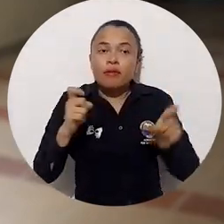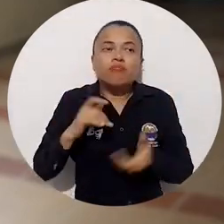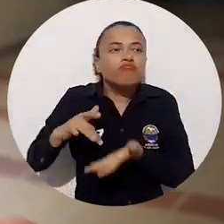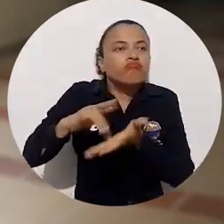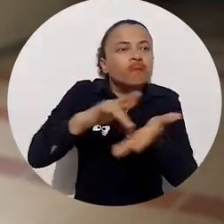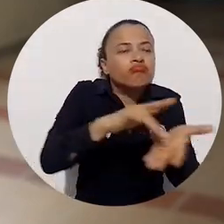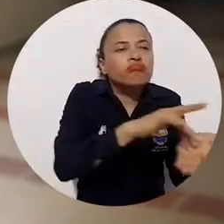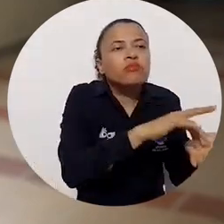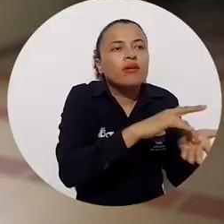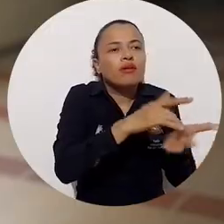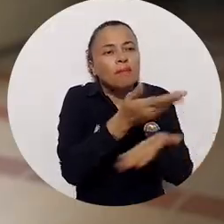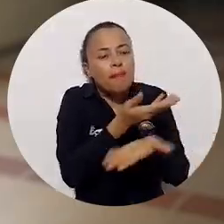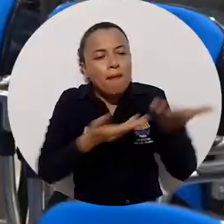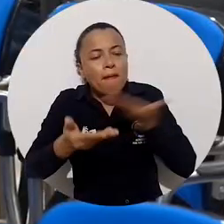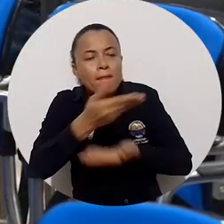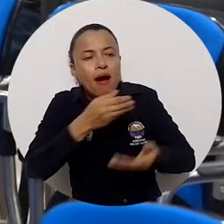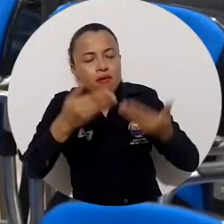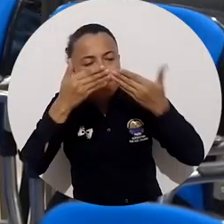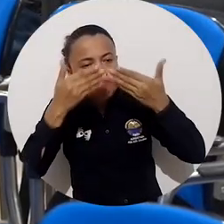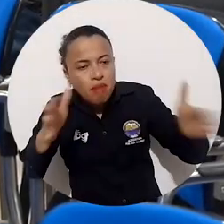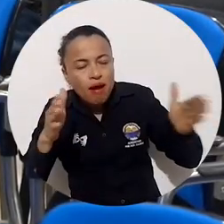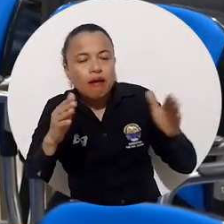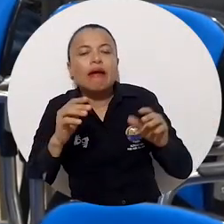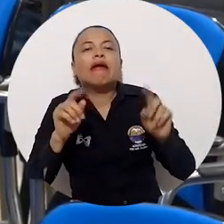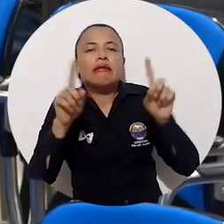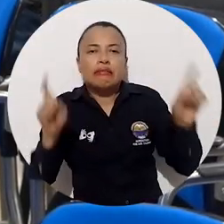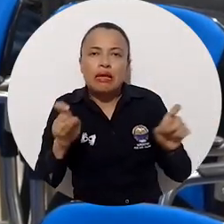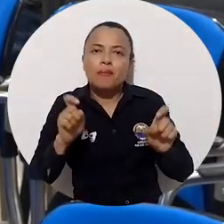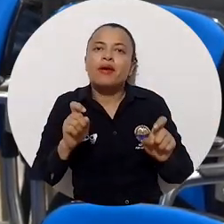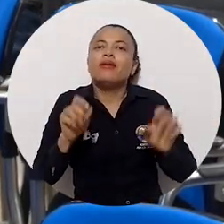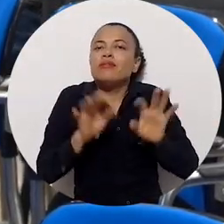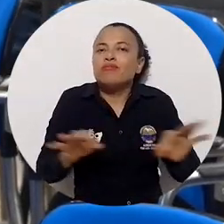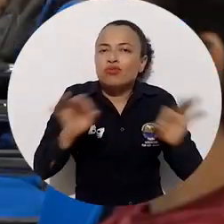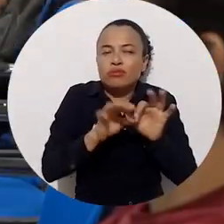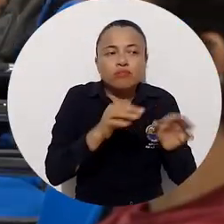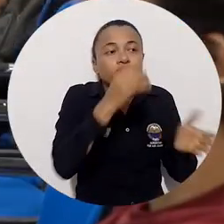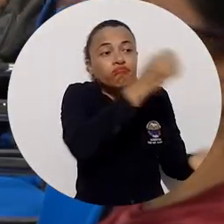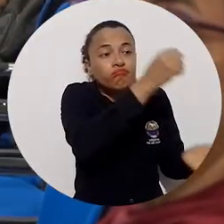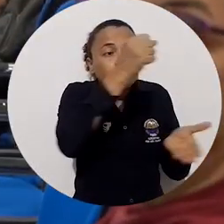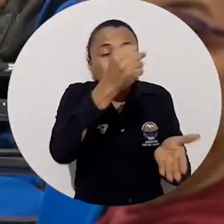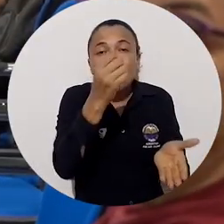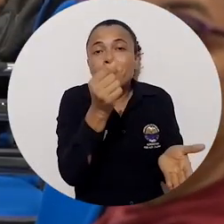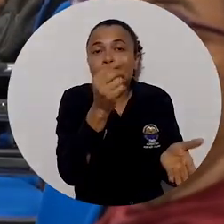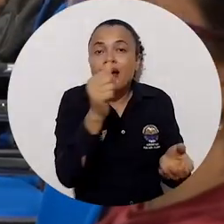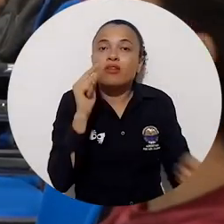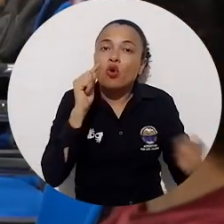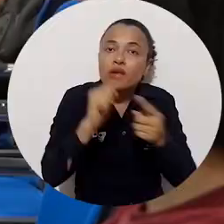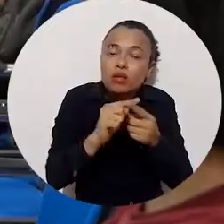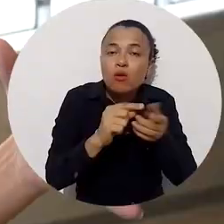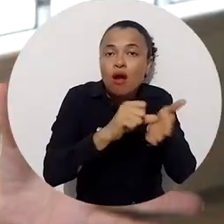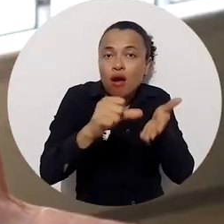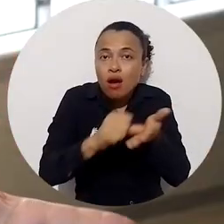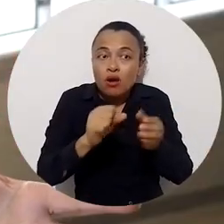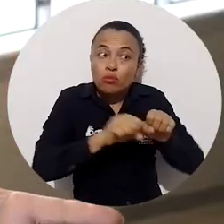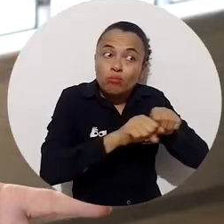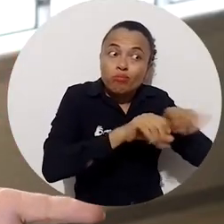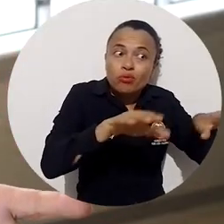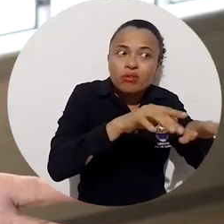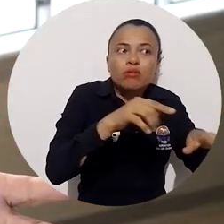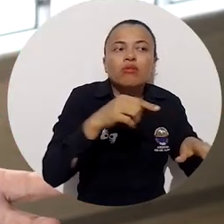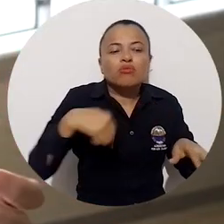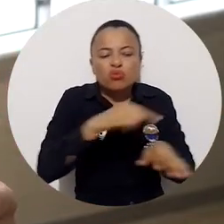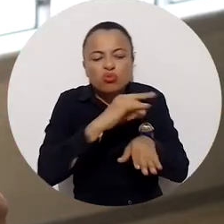que nos permite también tener conversaciones más abiertas y más plurales sobre el uso de los recursos públicos en estos temas. Hacer una